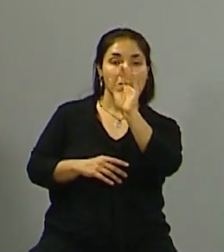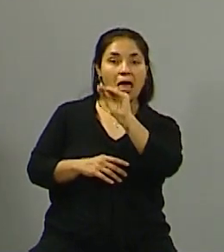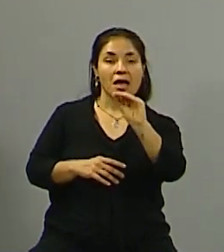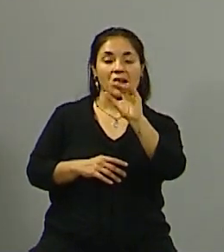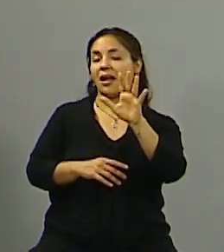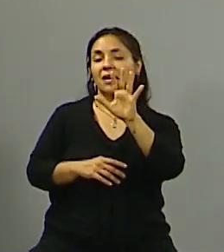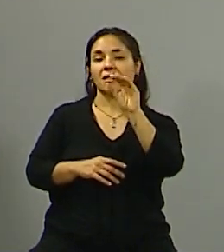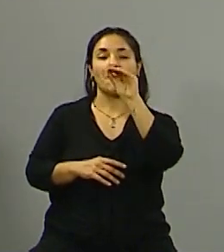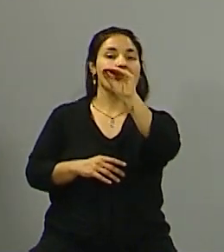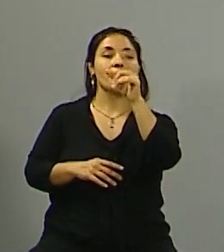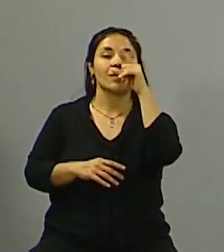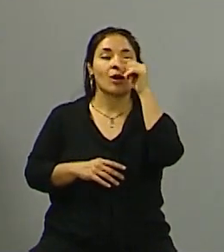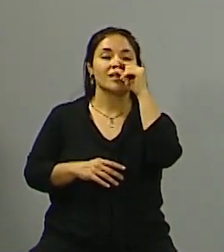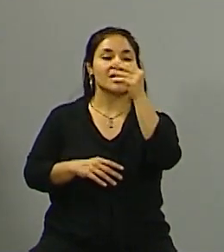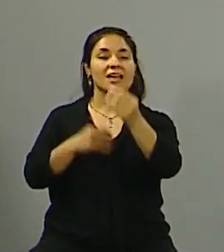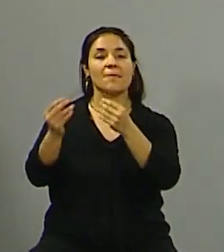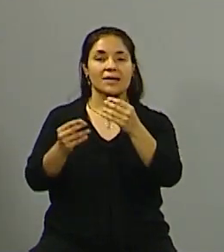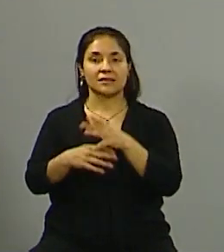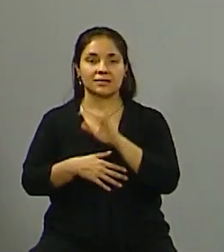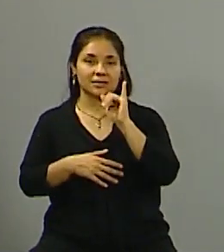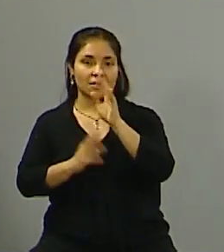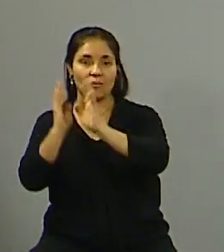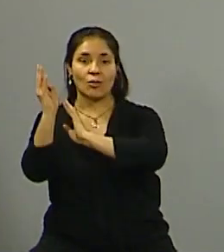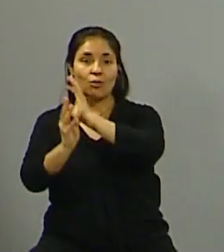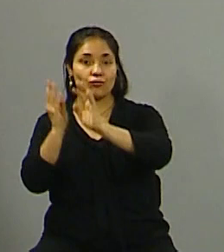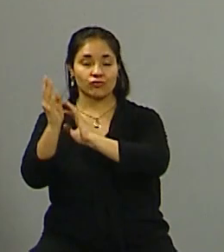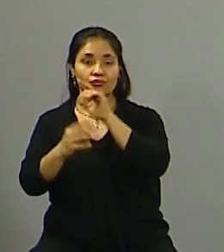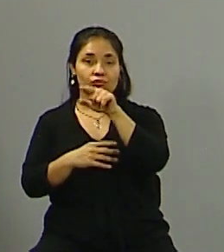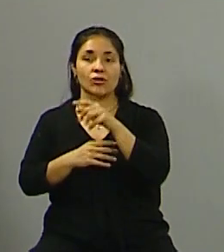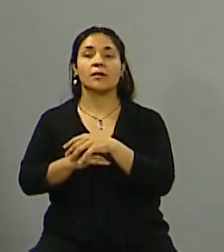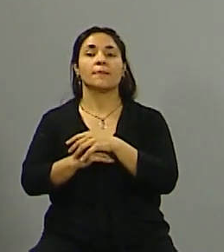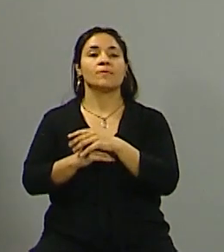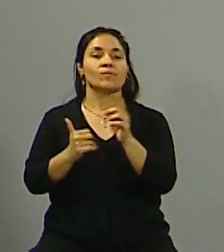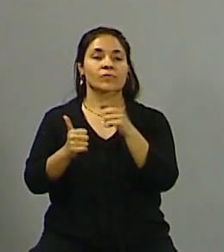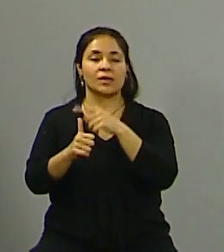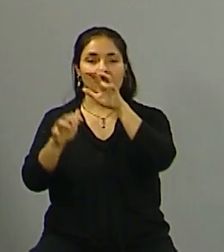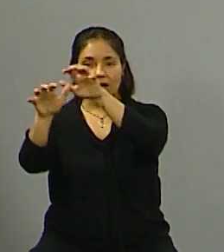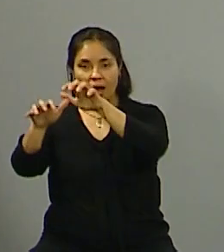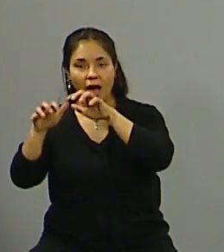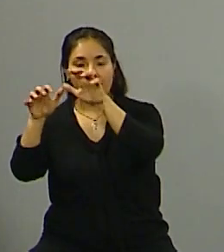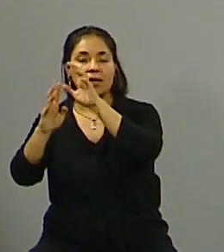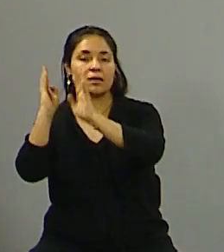en las Heras, ¿no? Sí, la matriz productiva de las Heras pues va de lo agrícola industrial,